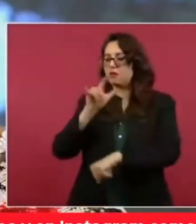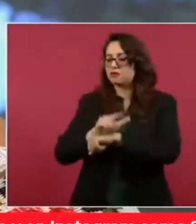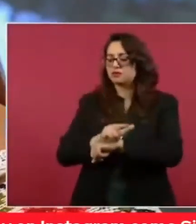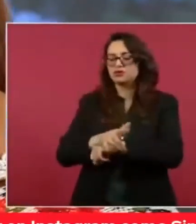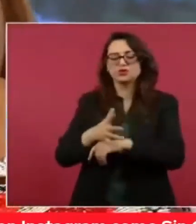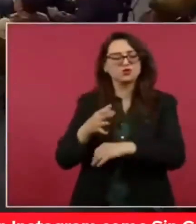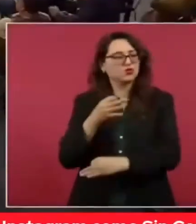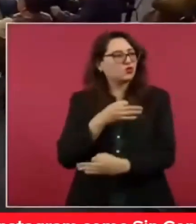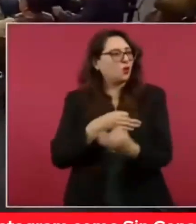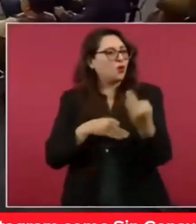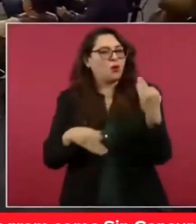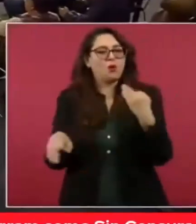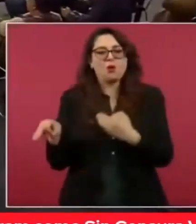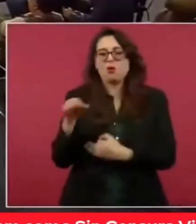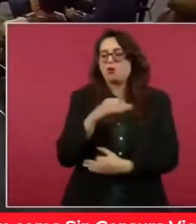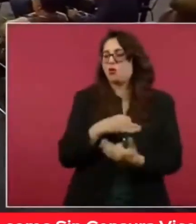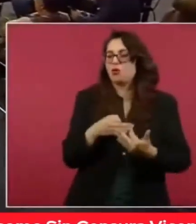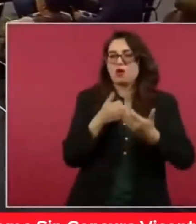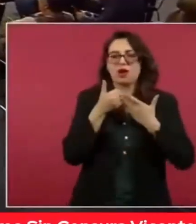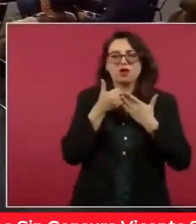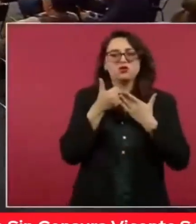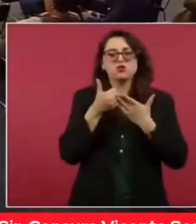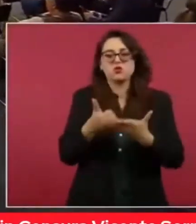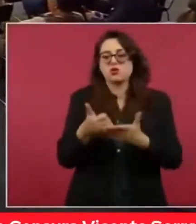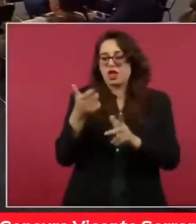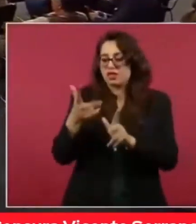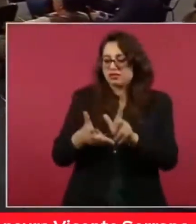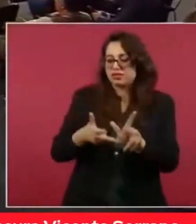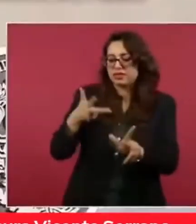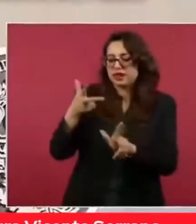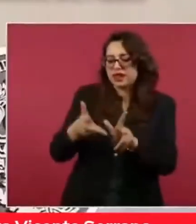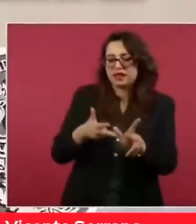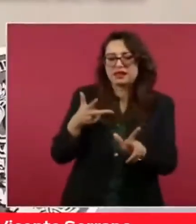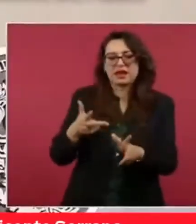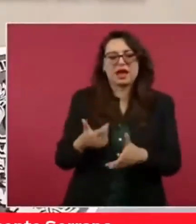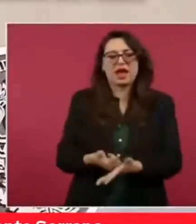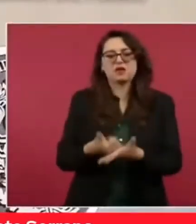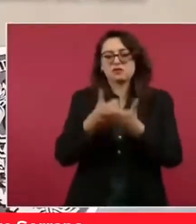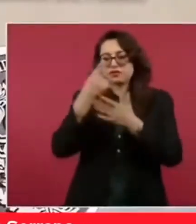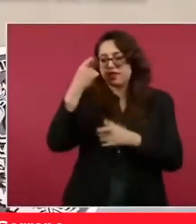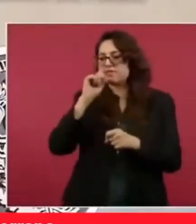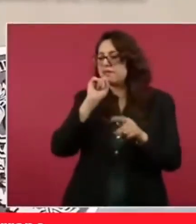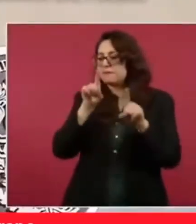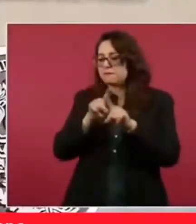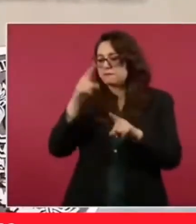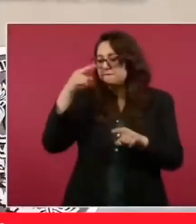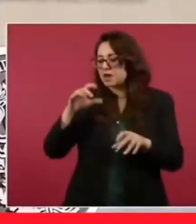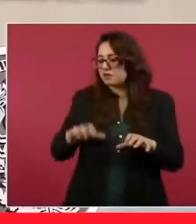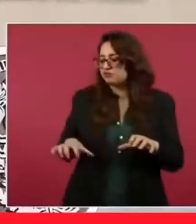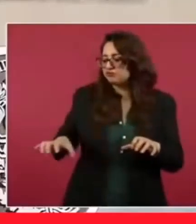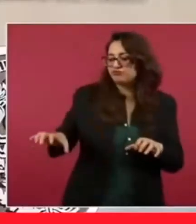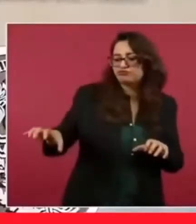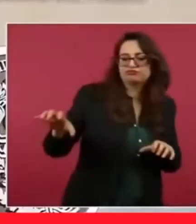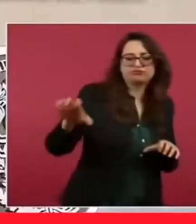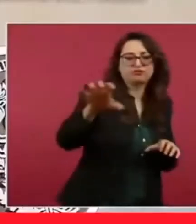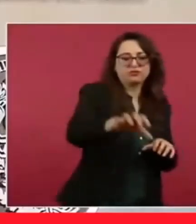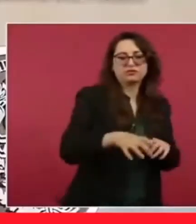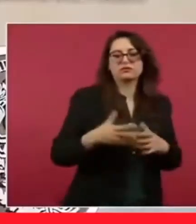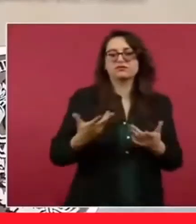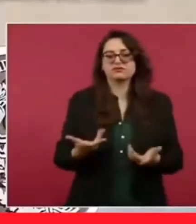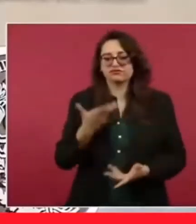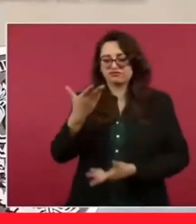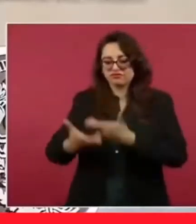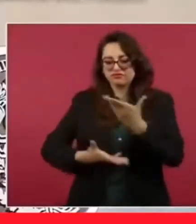La construcción del Tren Maya mejorará sin duda la conectividad entre nuestras comunidades locales y facilitará el acceso a los servicios